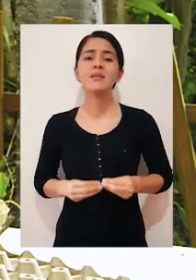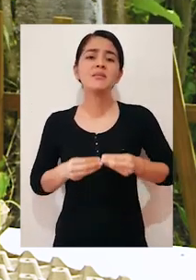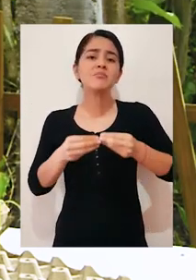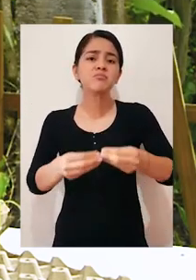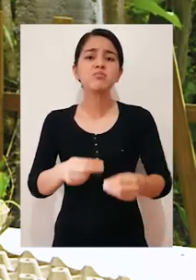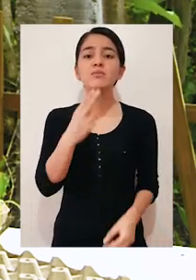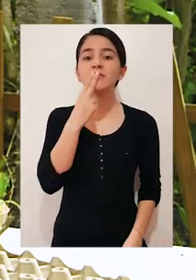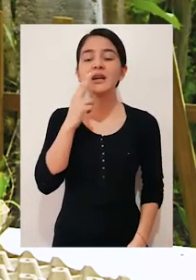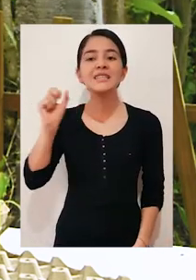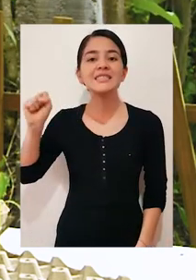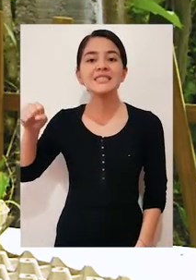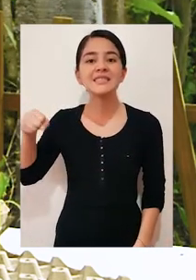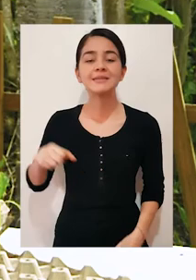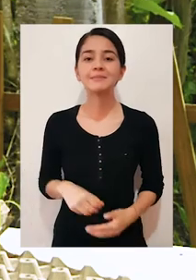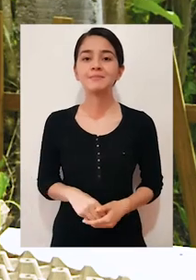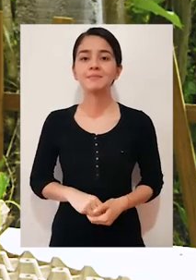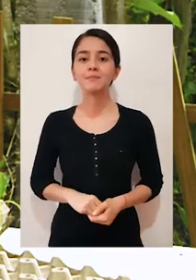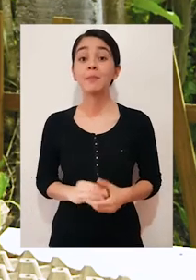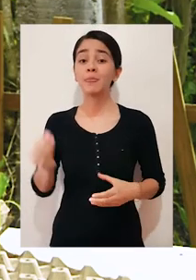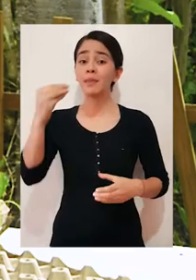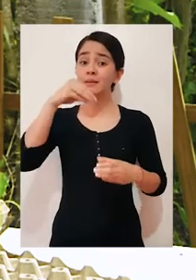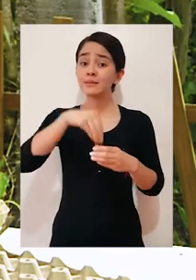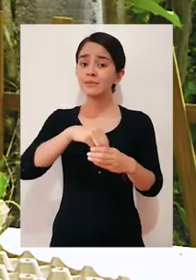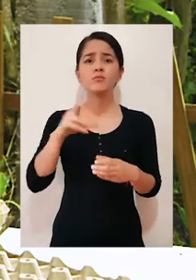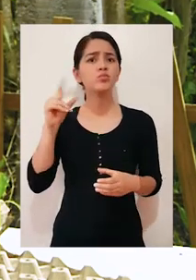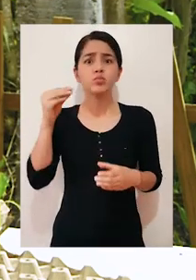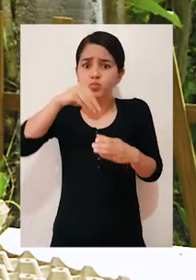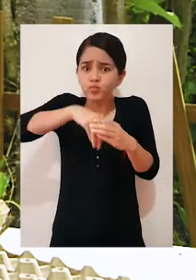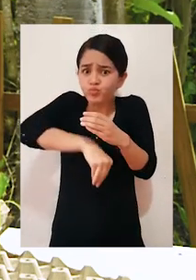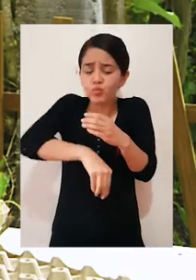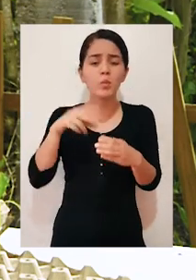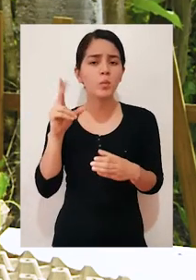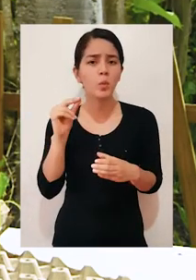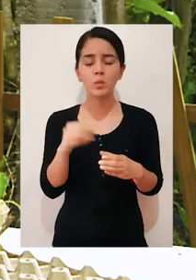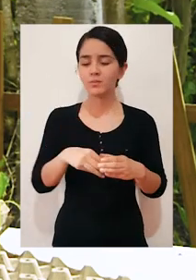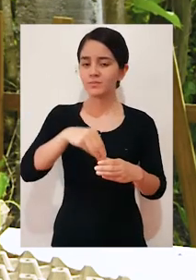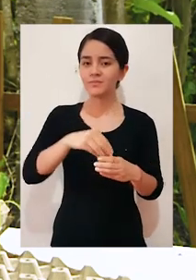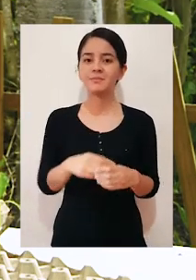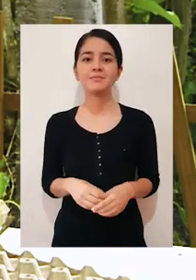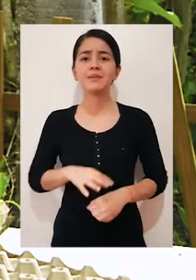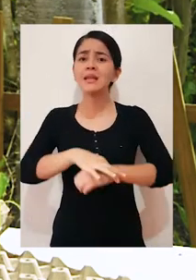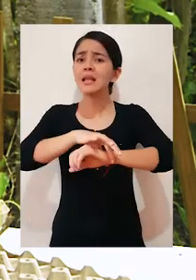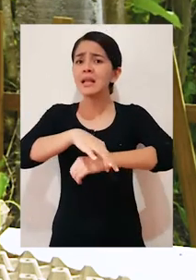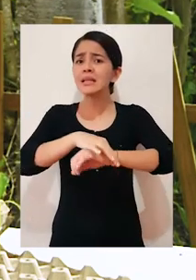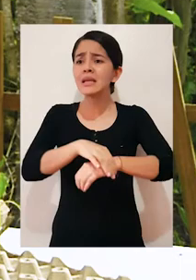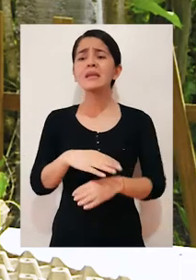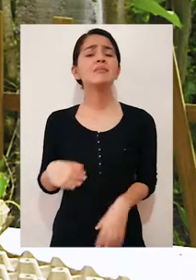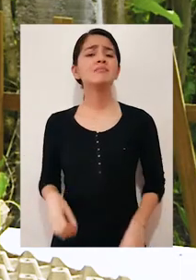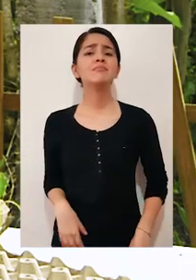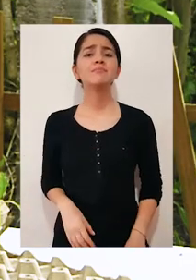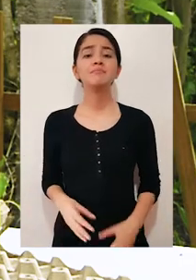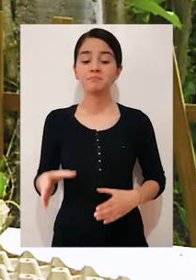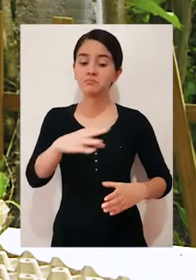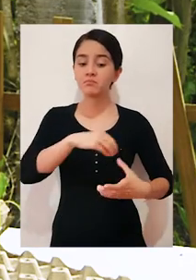zanahoria dentro, no hay que enterrarla. Luego, con la tierra que sobra, vamos a